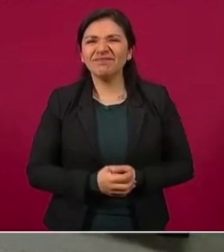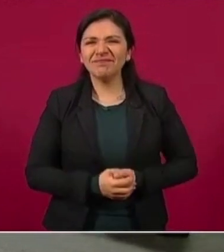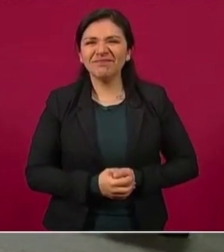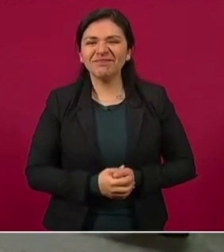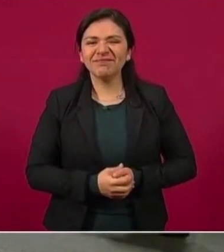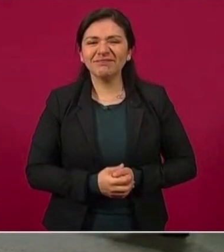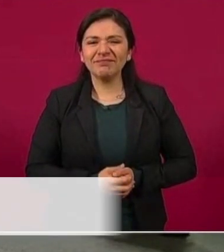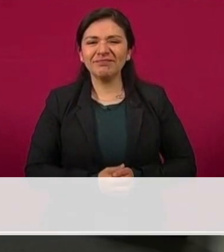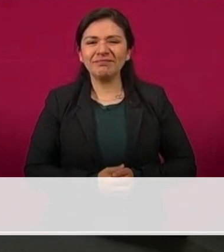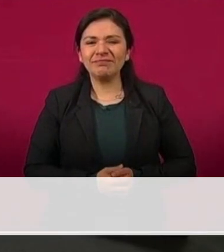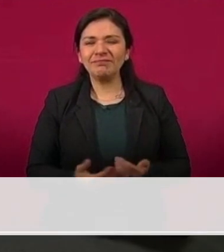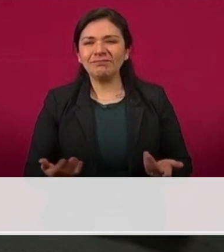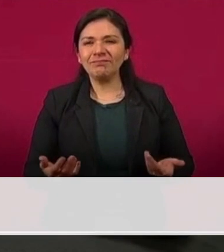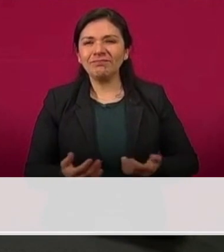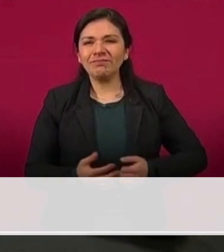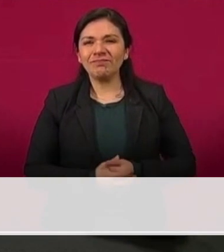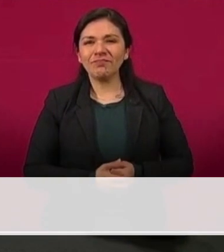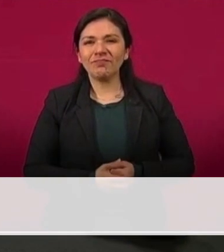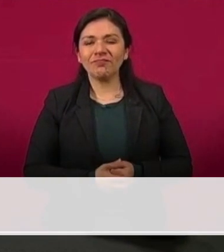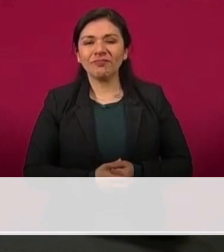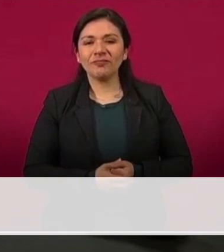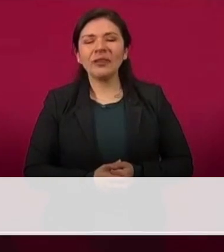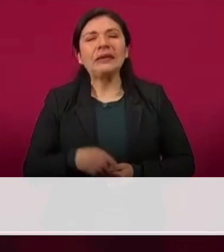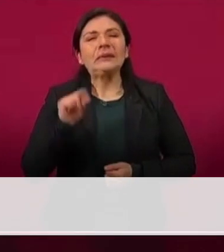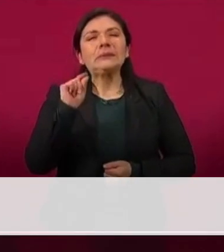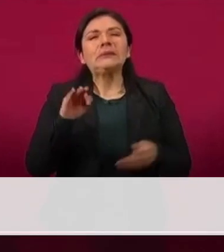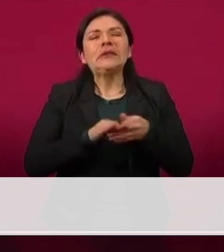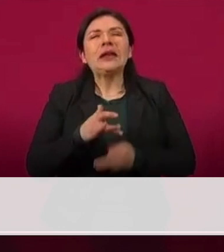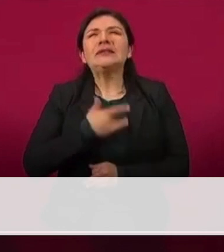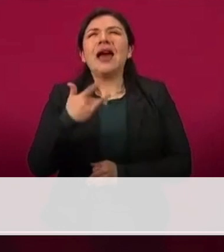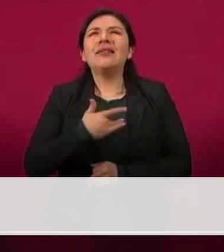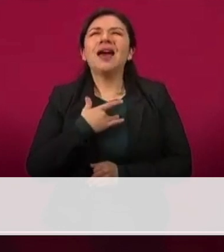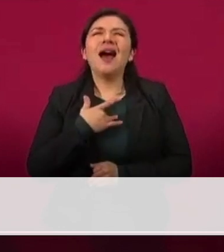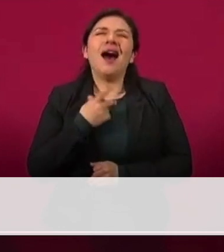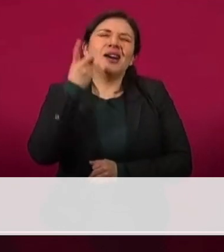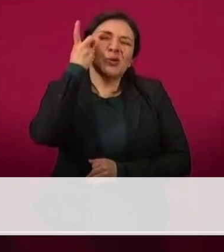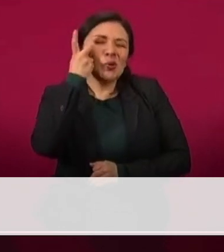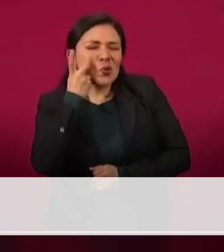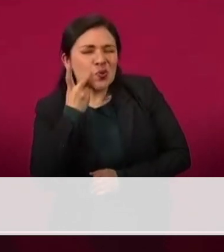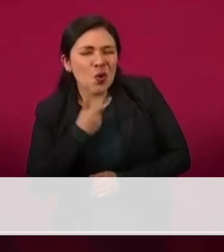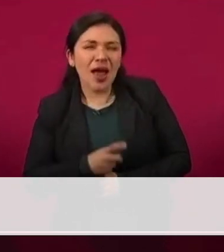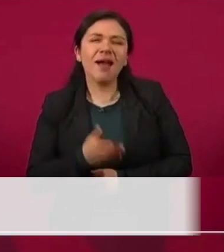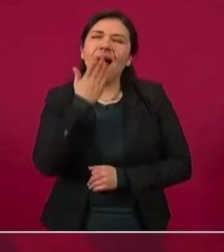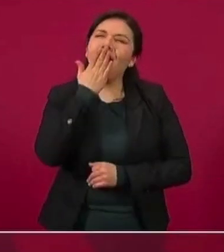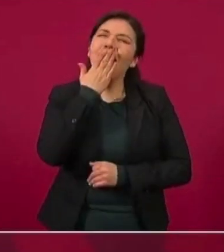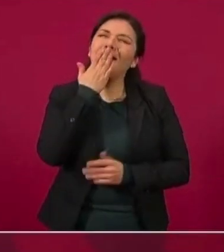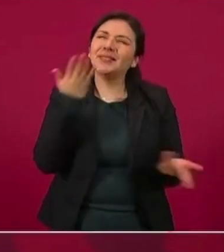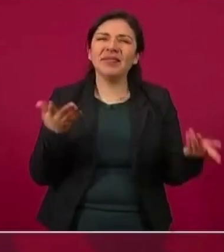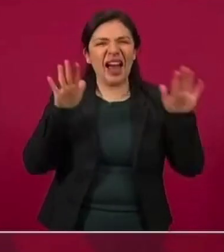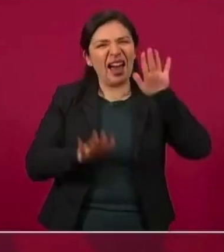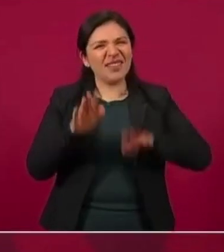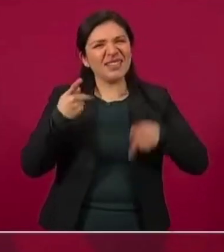Estamos a punto del bostezo y luego la gente me reclama